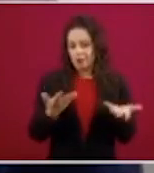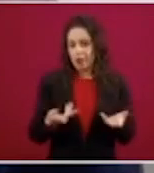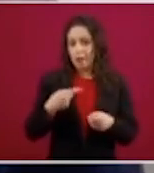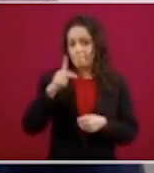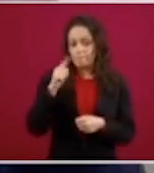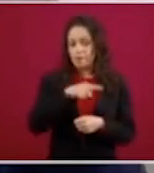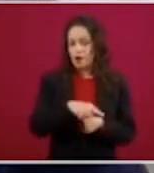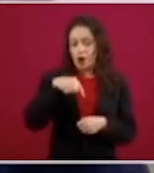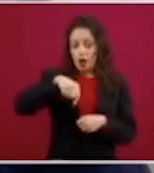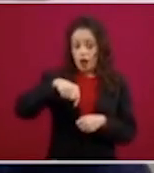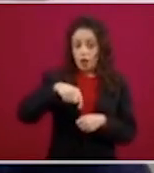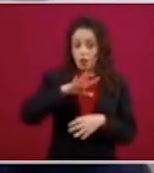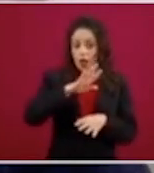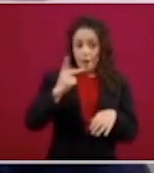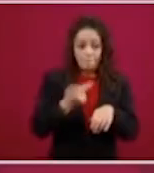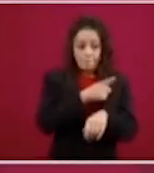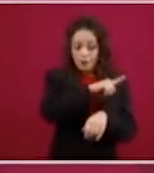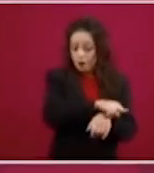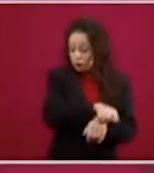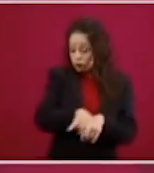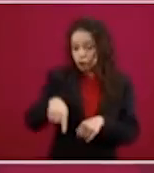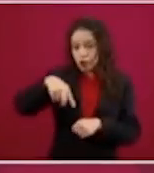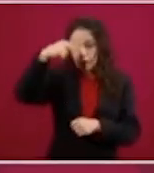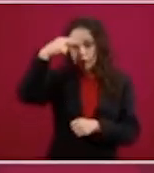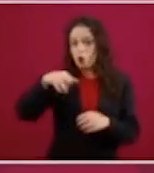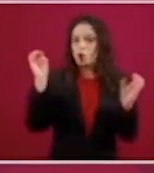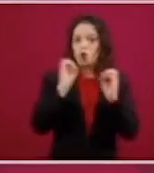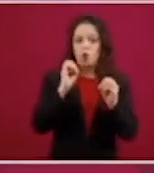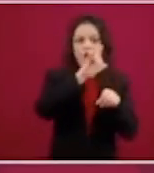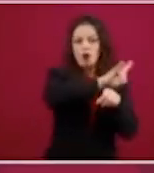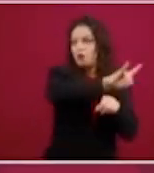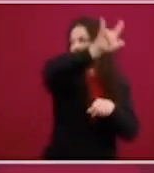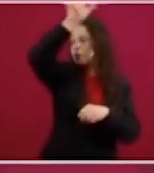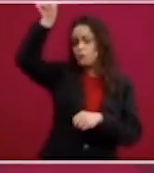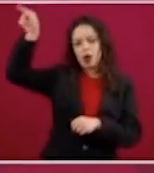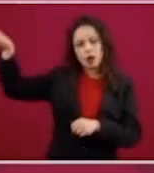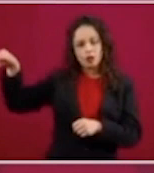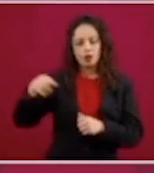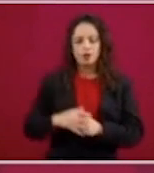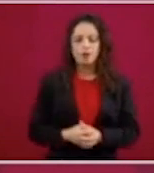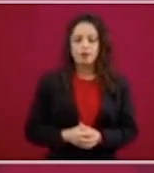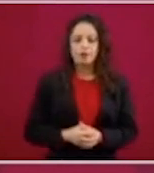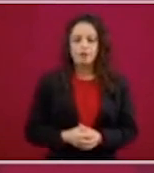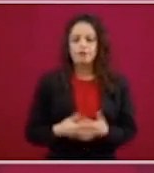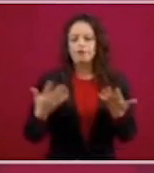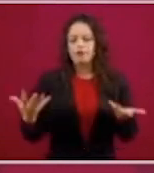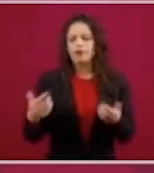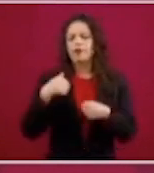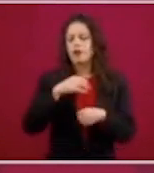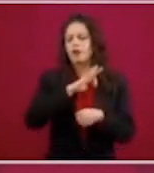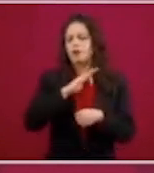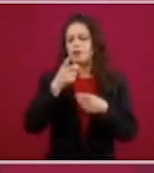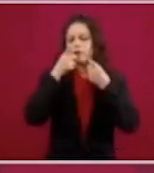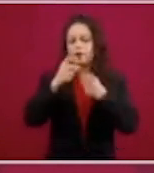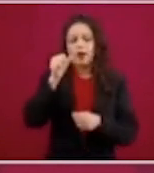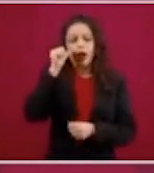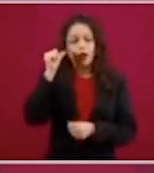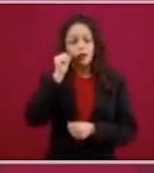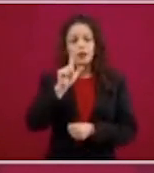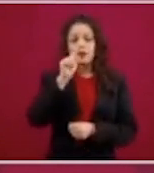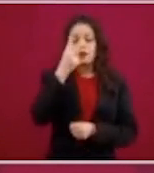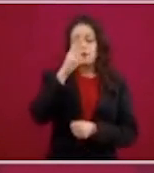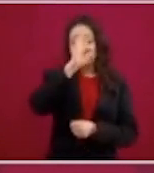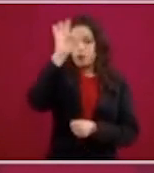Respecto al flujo que tenemos en la frontera, le podría dar los datos de ayer, el 72 por ciento son